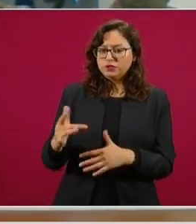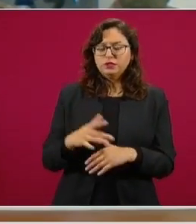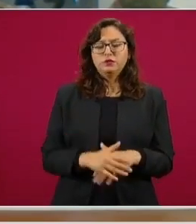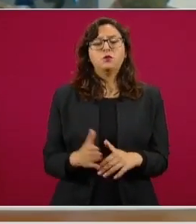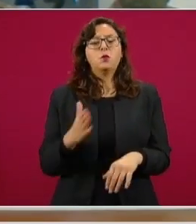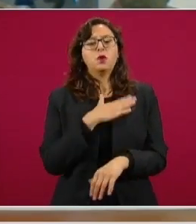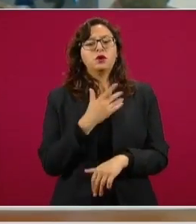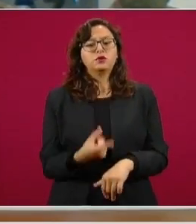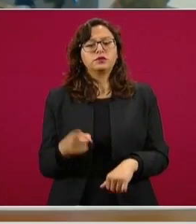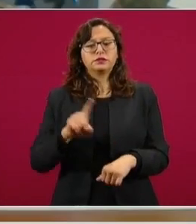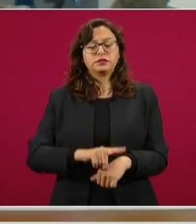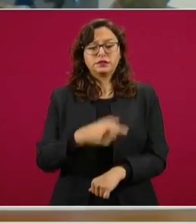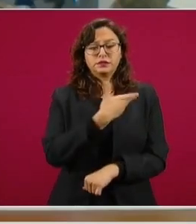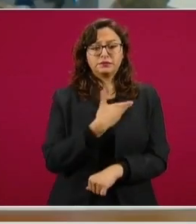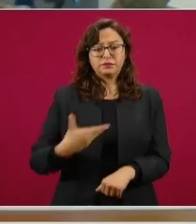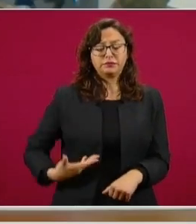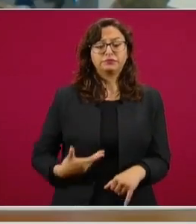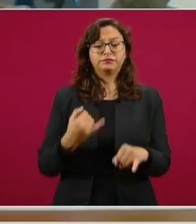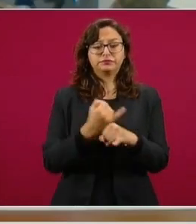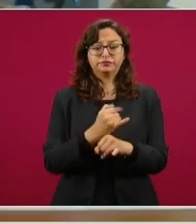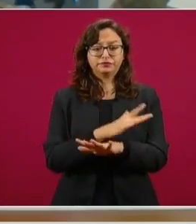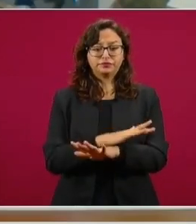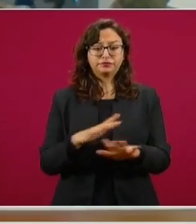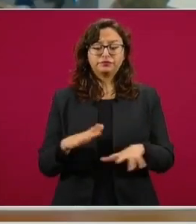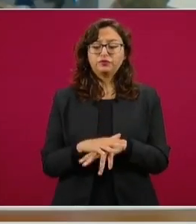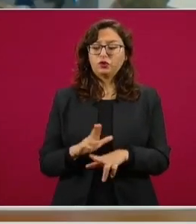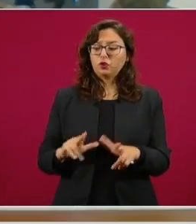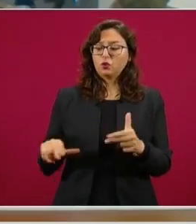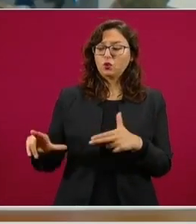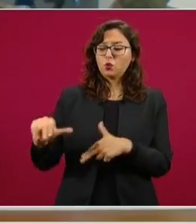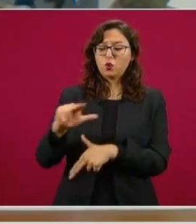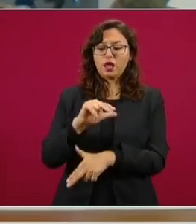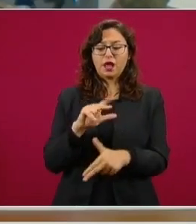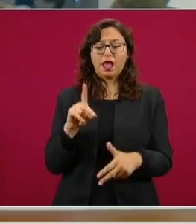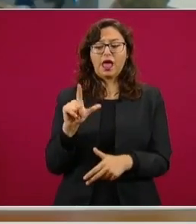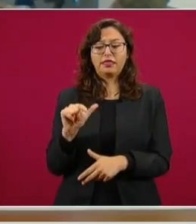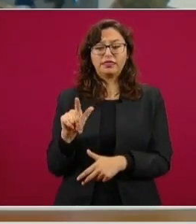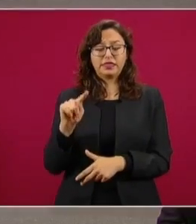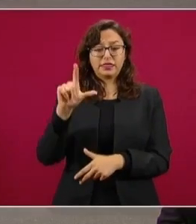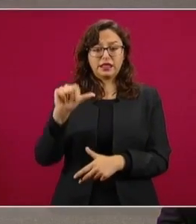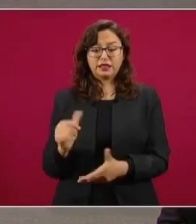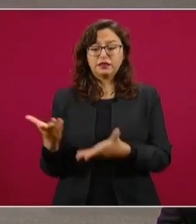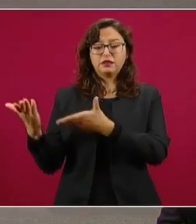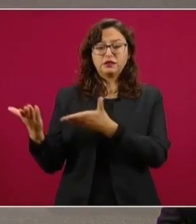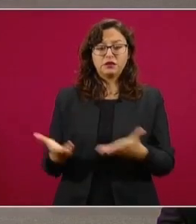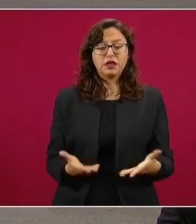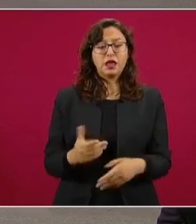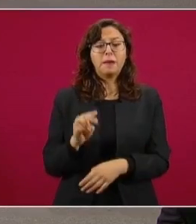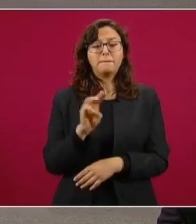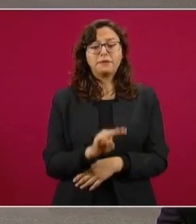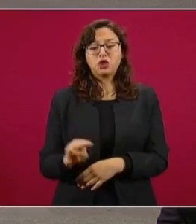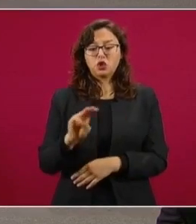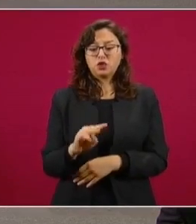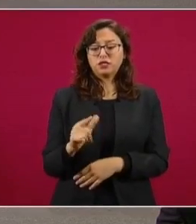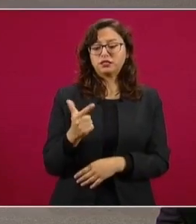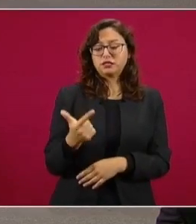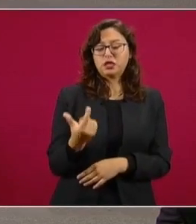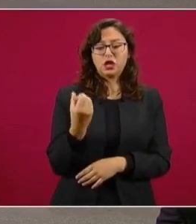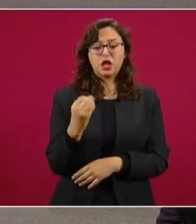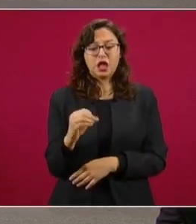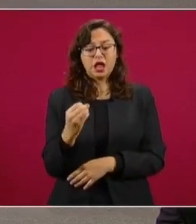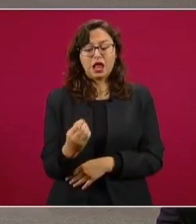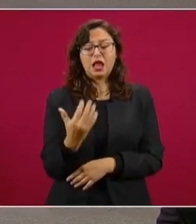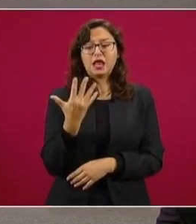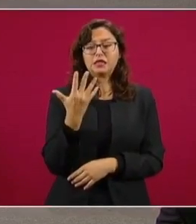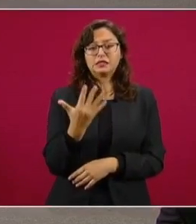Informa usted que el huracán Delta tocó tierra el miércoles 7 de octubre a las 5.30 de